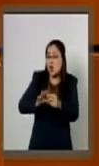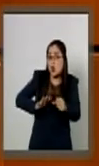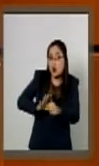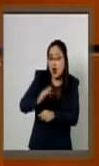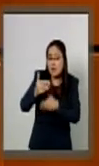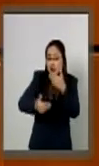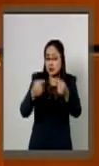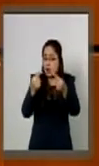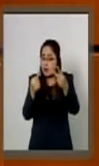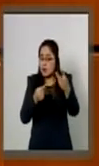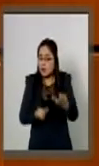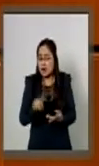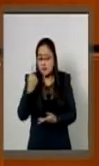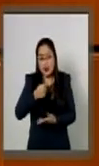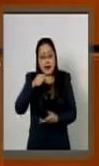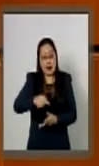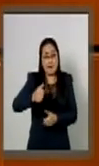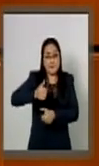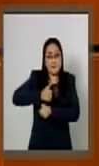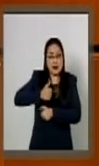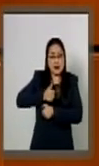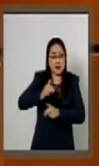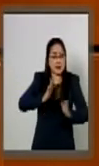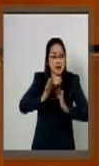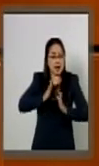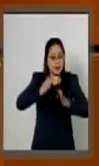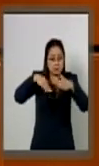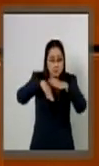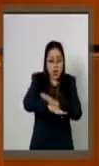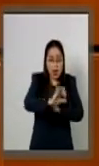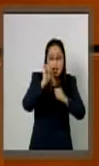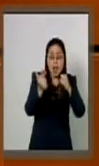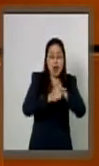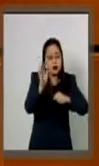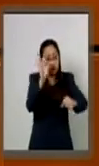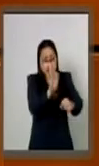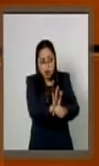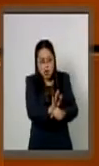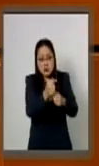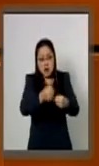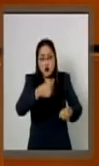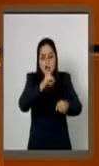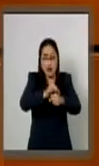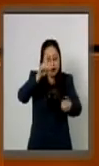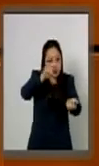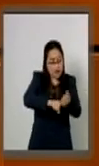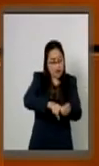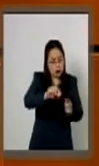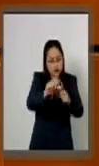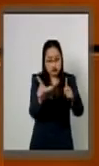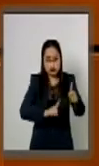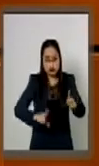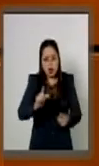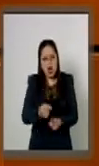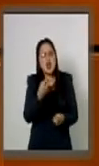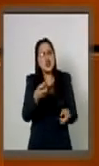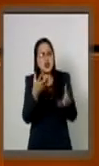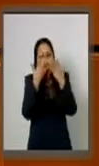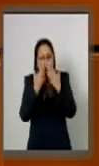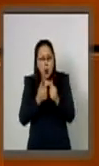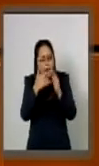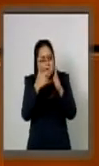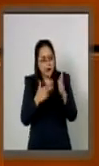para que las Fuerzas Armadas intervengan en labores de seguridad interior. En ello radica la